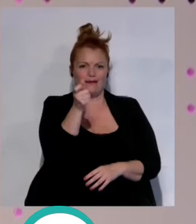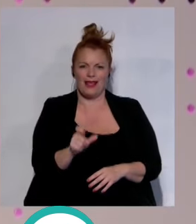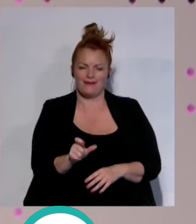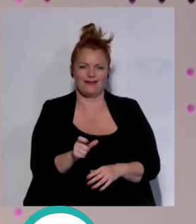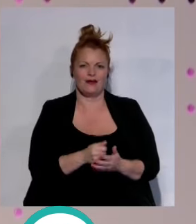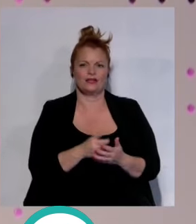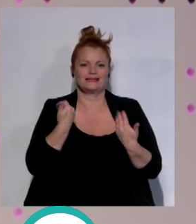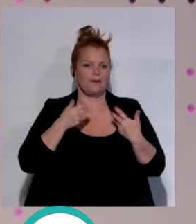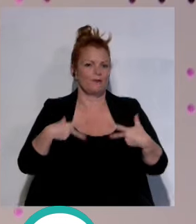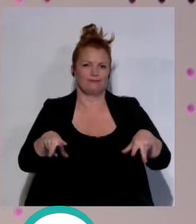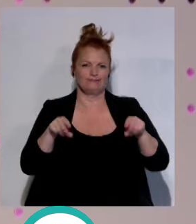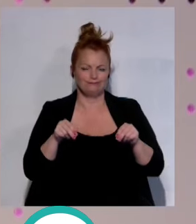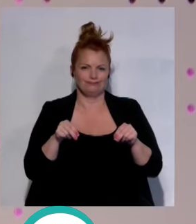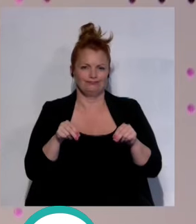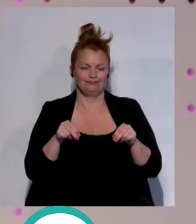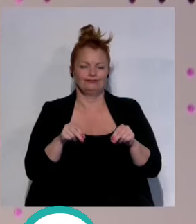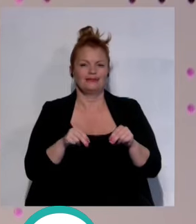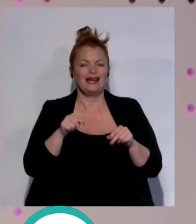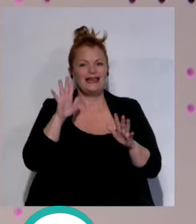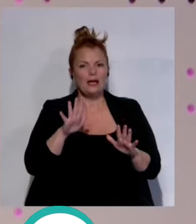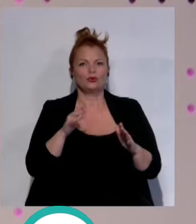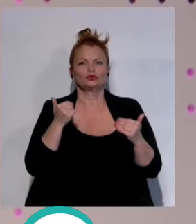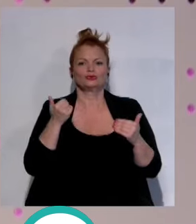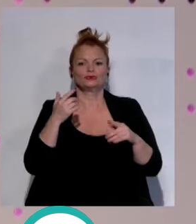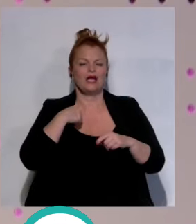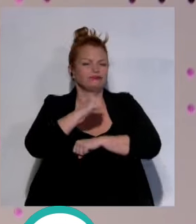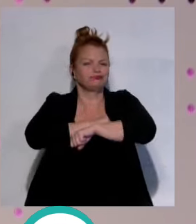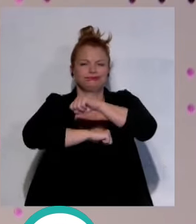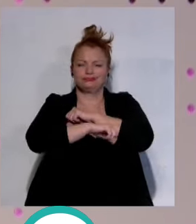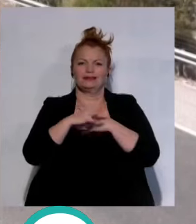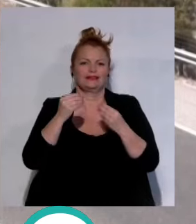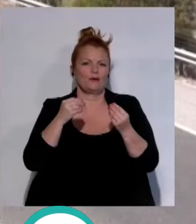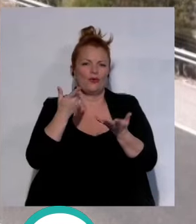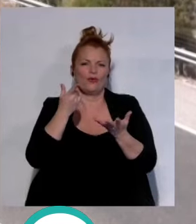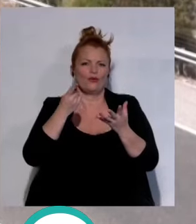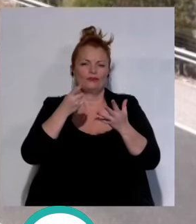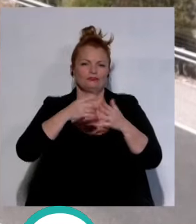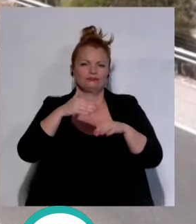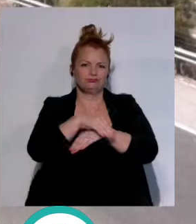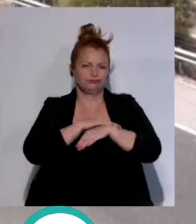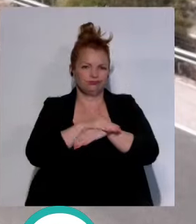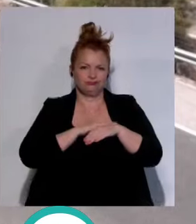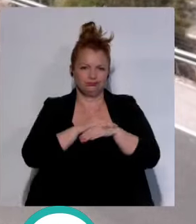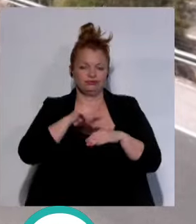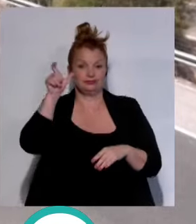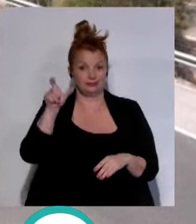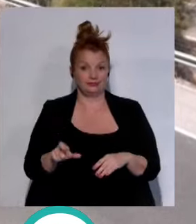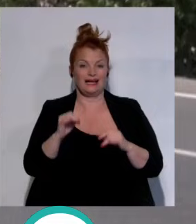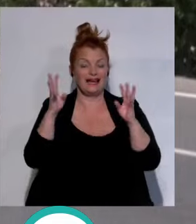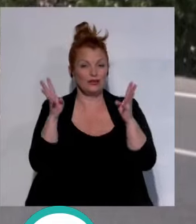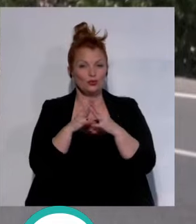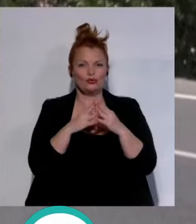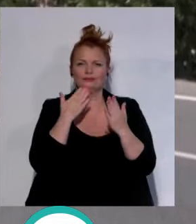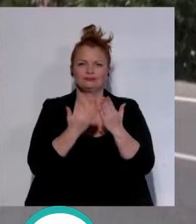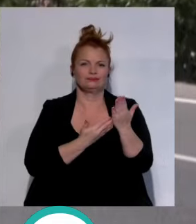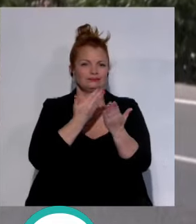Hemos terminado. Es decir, estamos desbordados de burocracia. Sobre las infraestructuras, Sánchez Rojas ha vuelto a